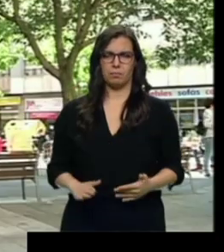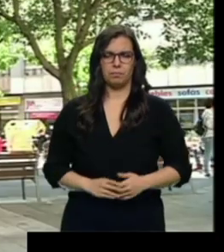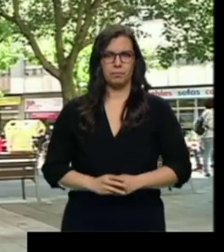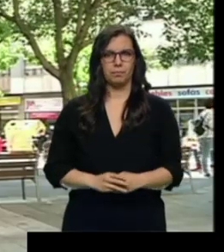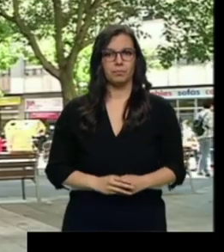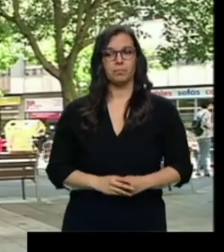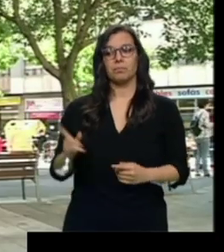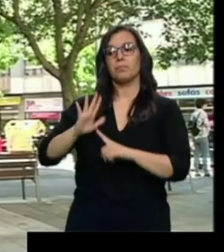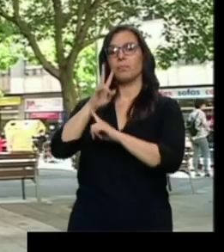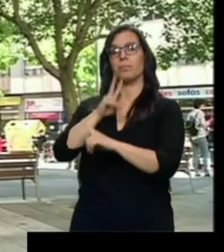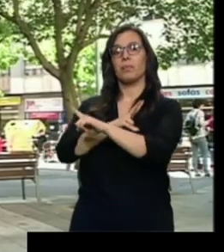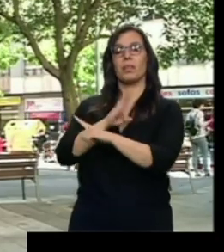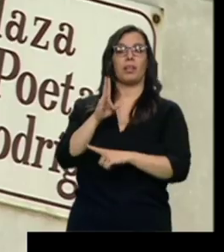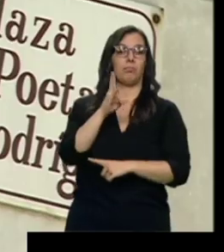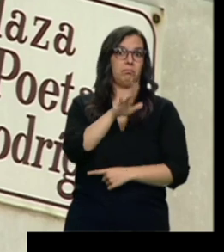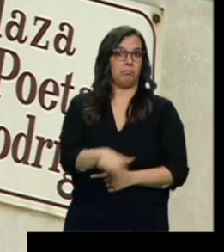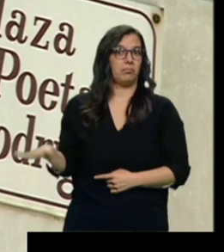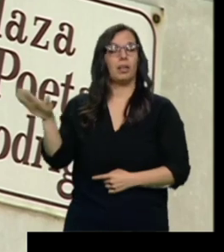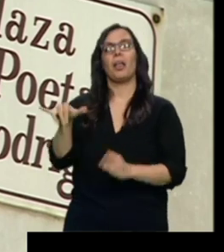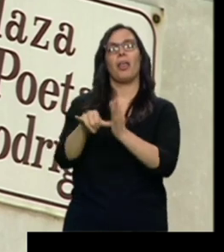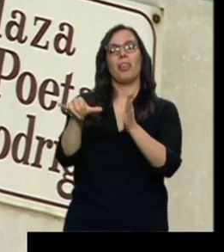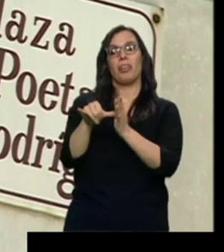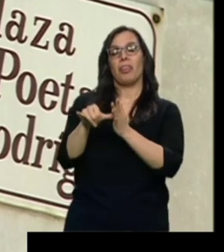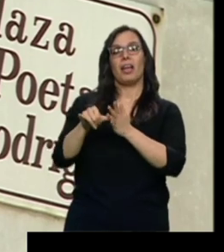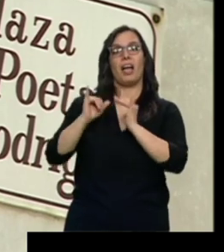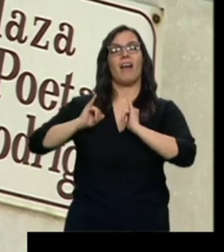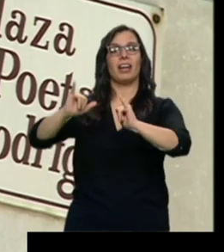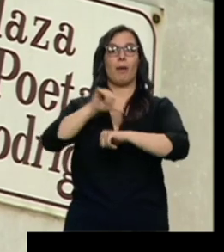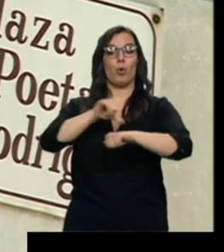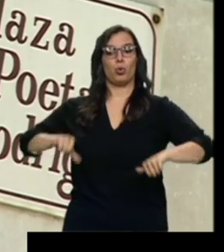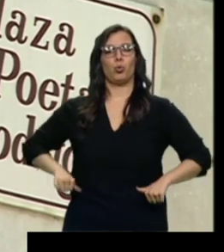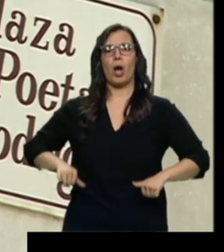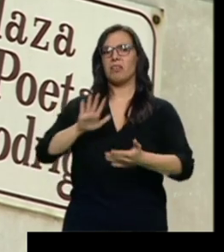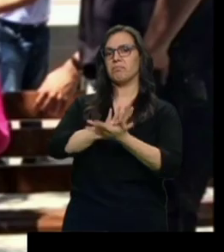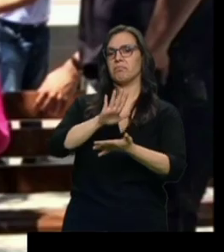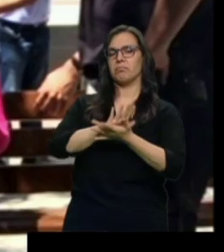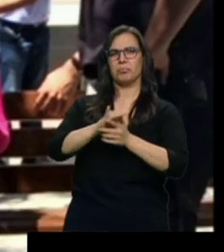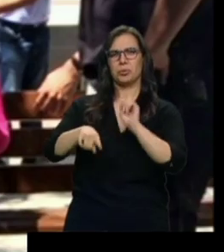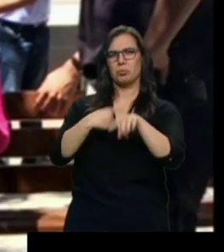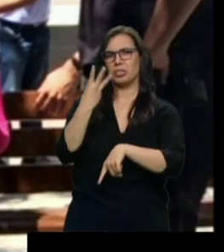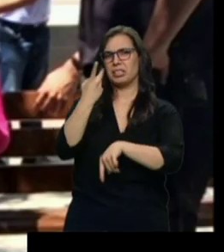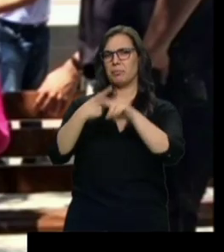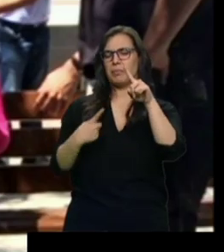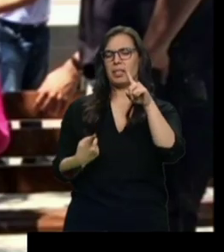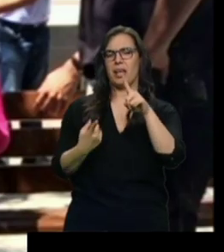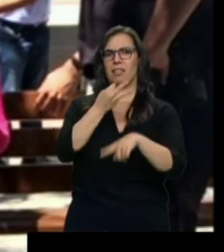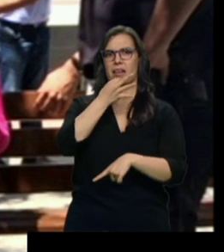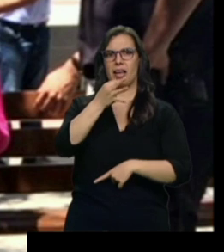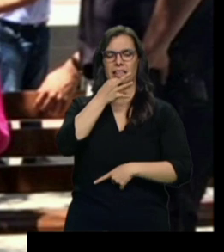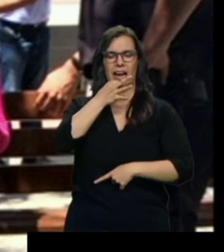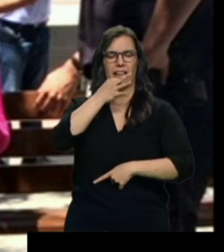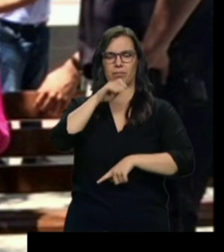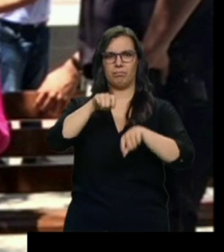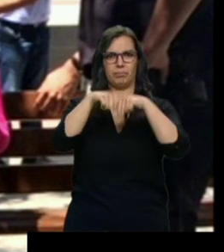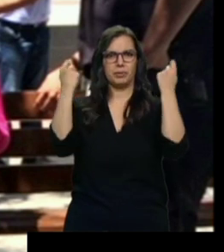La tranquilidad de este parque infantil a pocos metros de la avenida de Portugal se veía interrumpida poco después de las tres y media de la tarde. Unos minutos antes